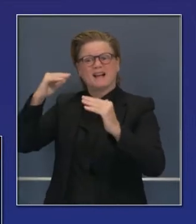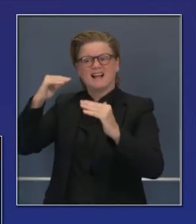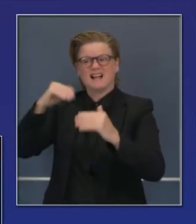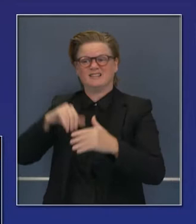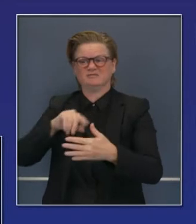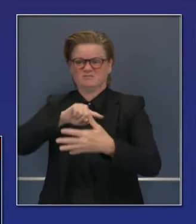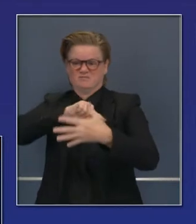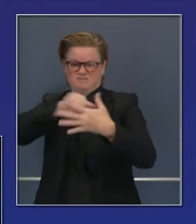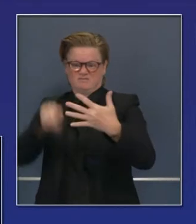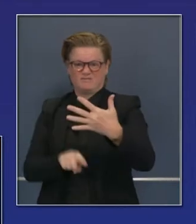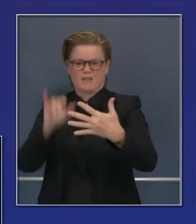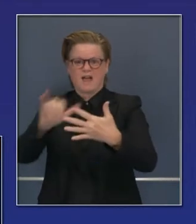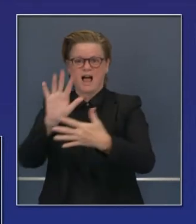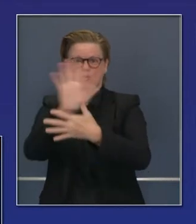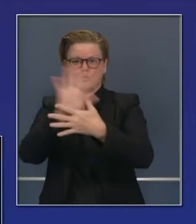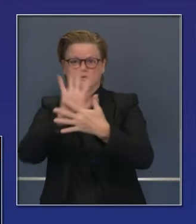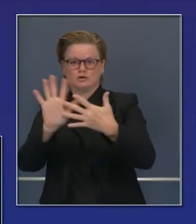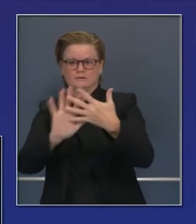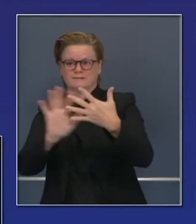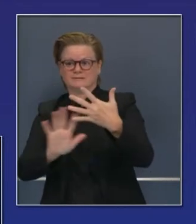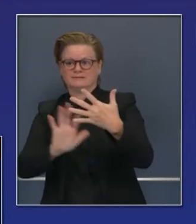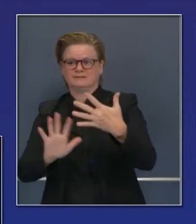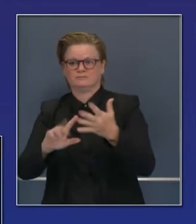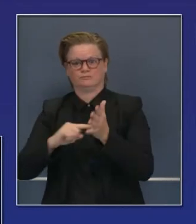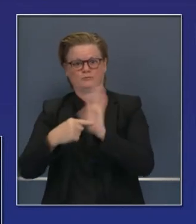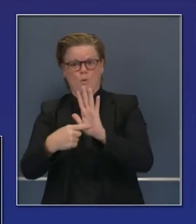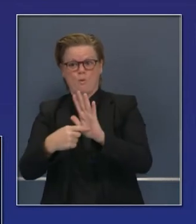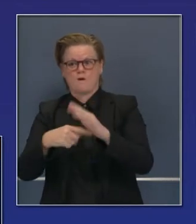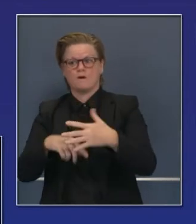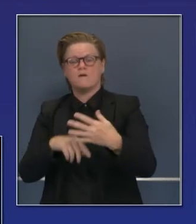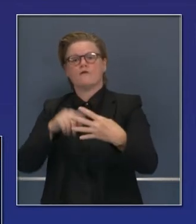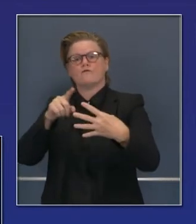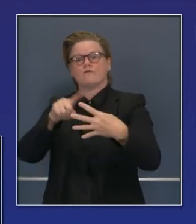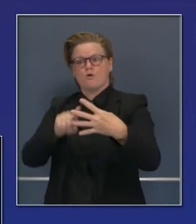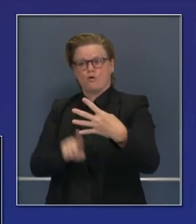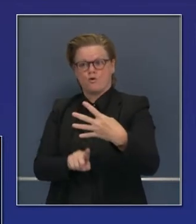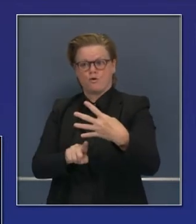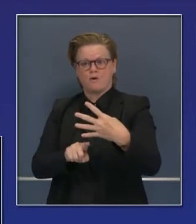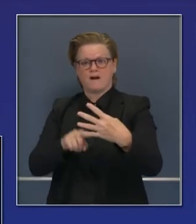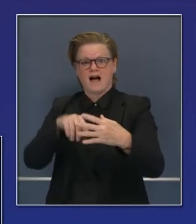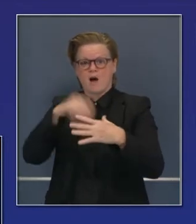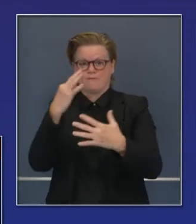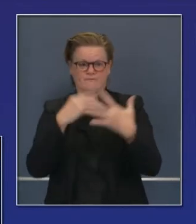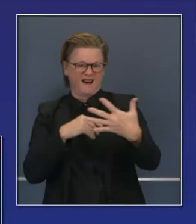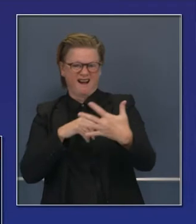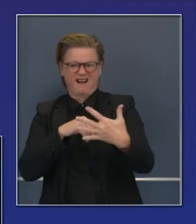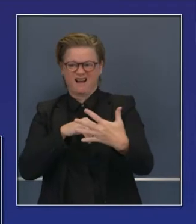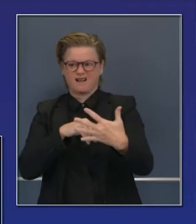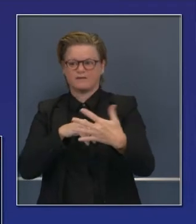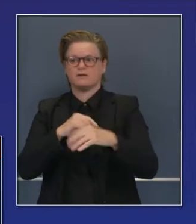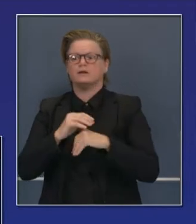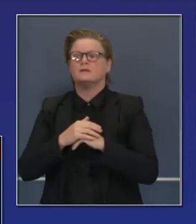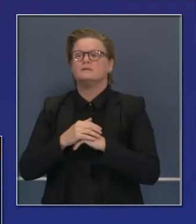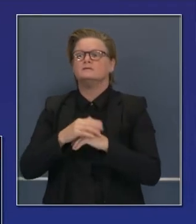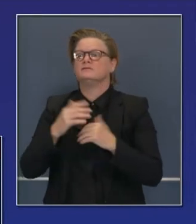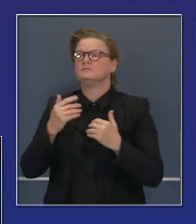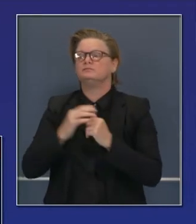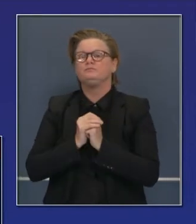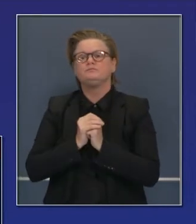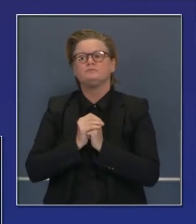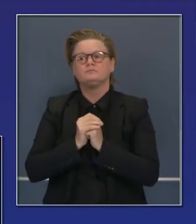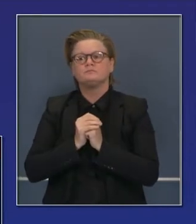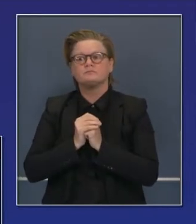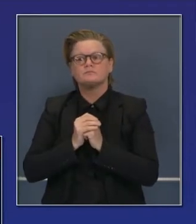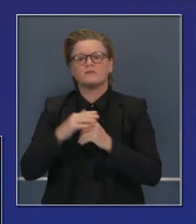En estas cinco regiones que destacamos, muchas de estas, cuatro de cinco, anticipamos que a principios de diciembre,